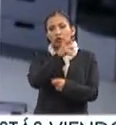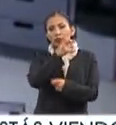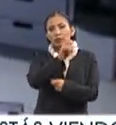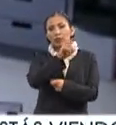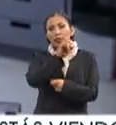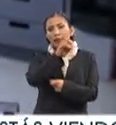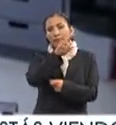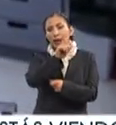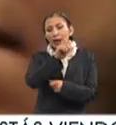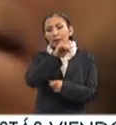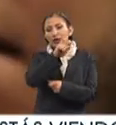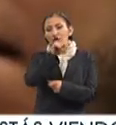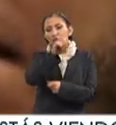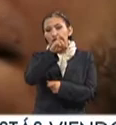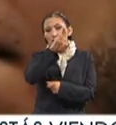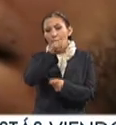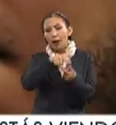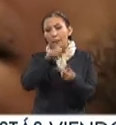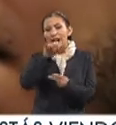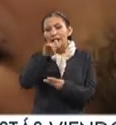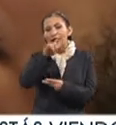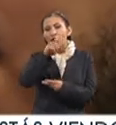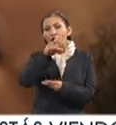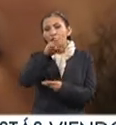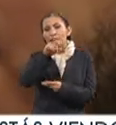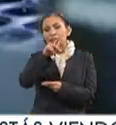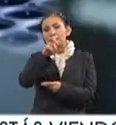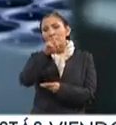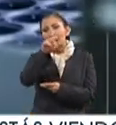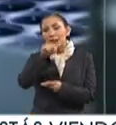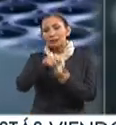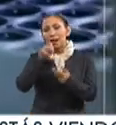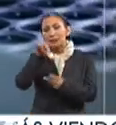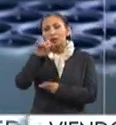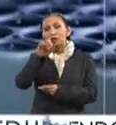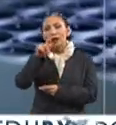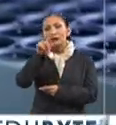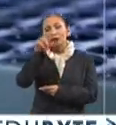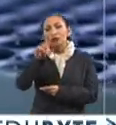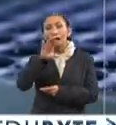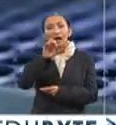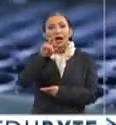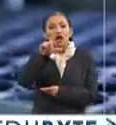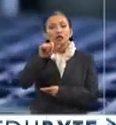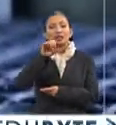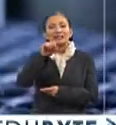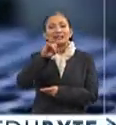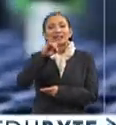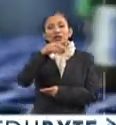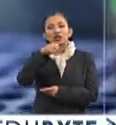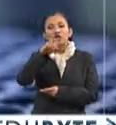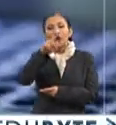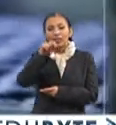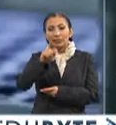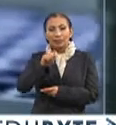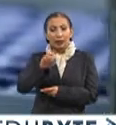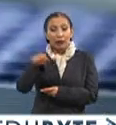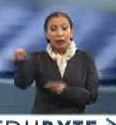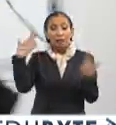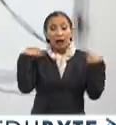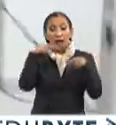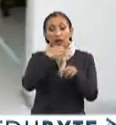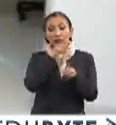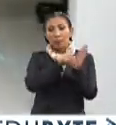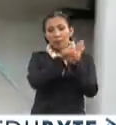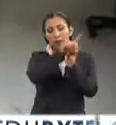Gustavo Damián Matsumura, María de Lourdes Pérez, Alberto Castillo Morales y Carlos Signoret Poyon, académicos